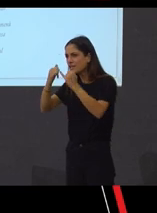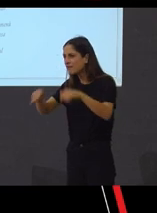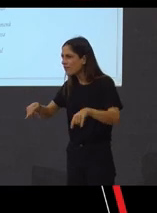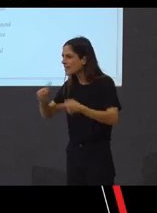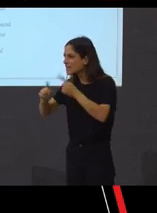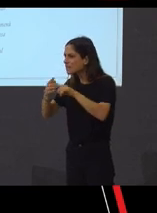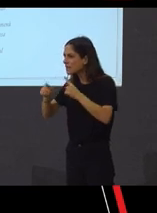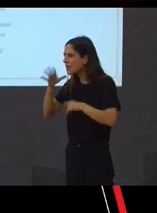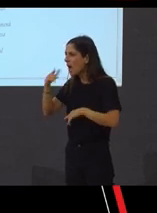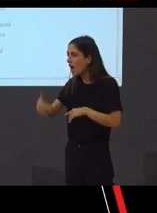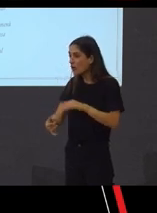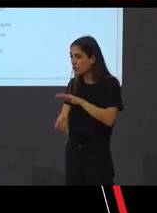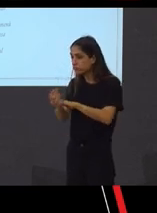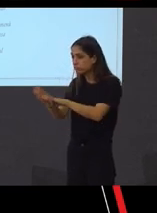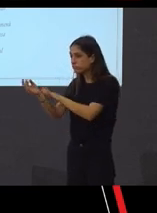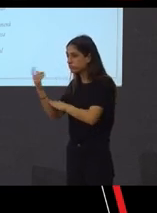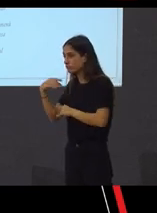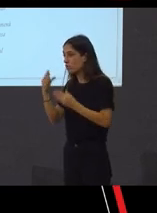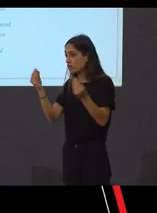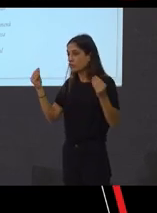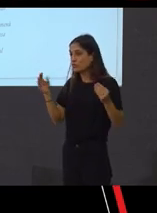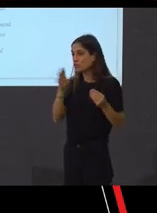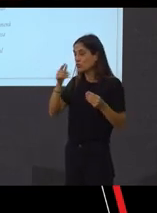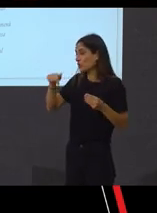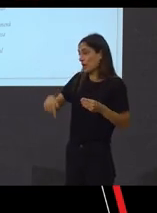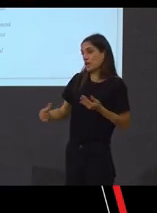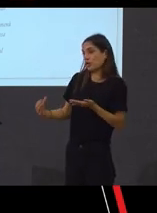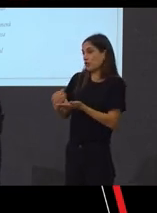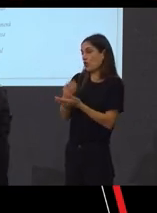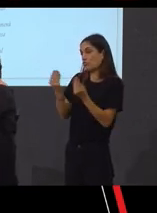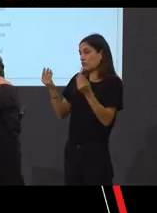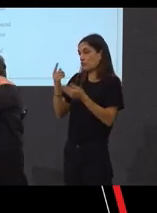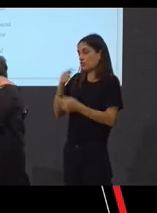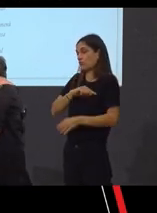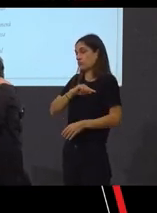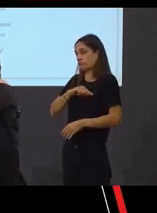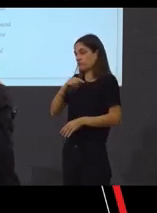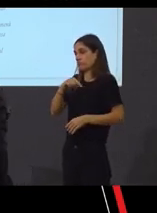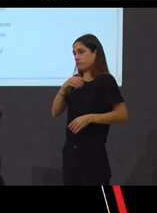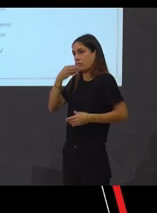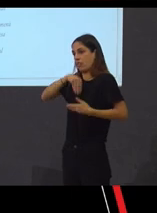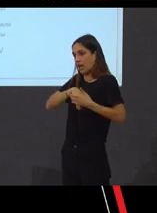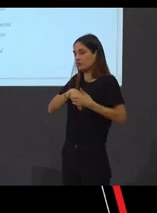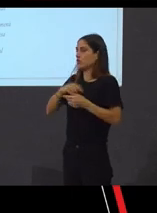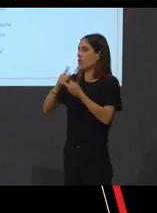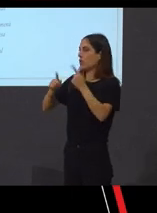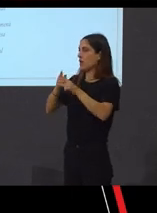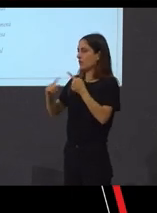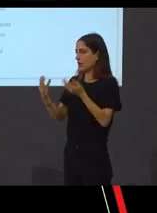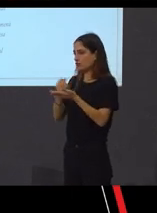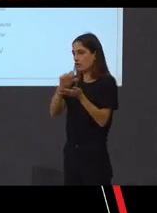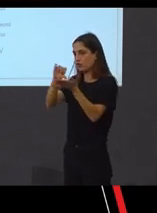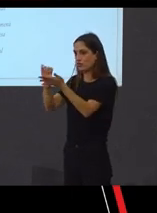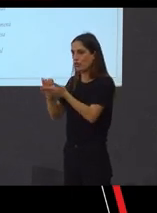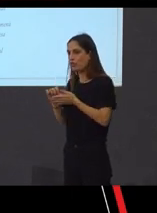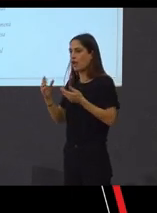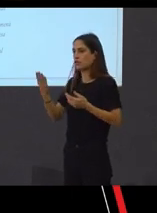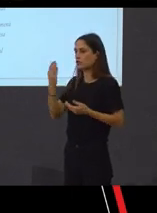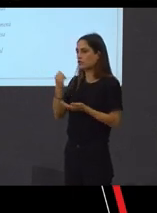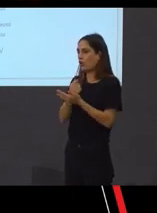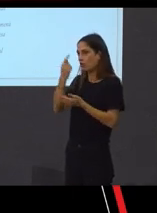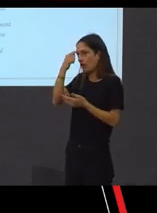hoxendía porque todos somos moi medievais aquí en Galicia xa se sabe que somos medievais, cidadas medievais e povos medievais, entón, esa idea do